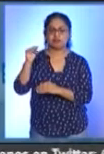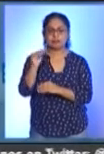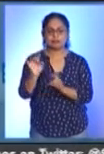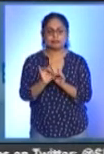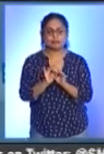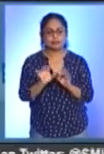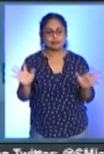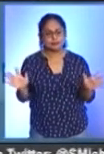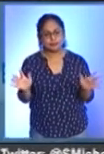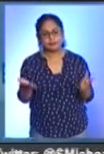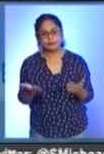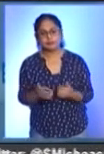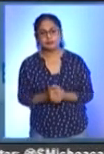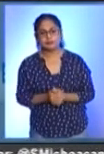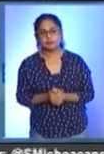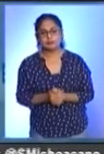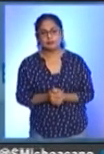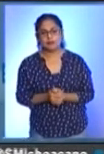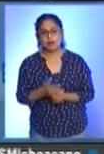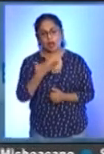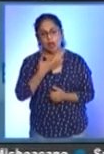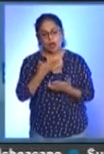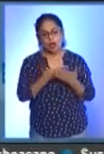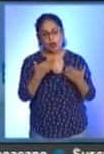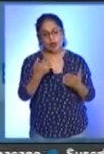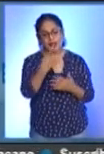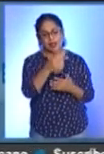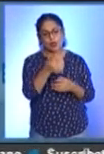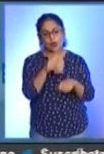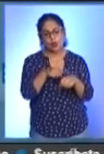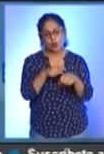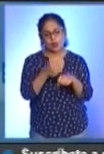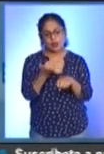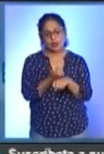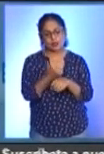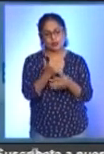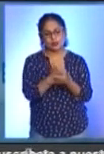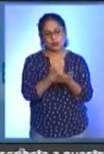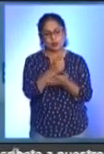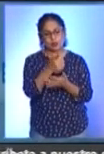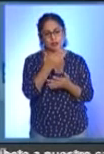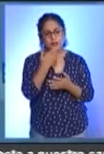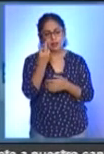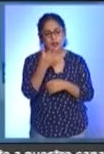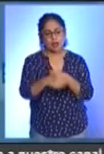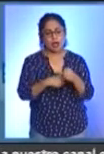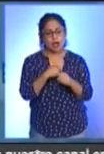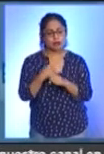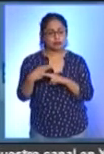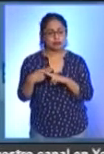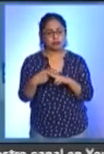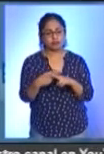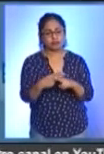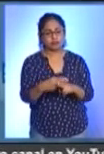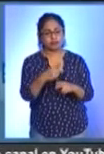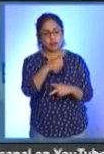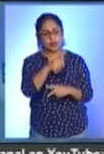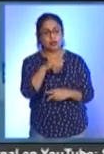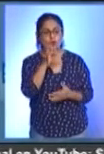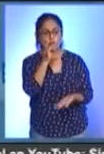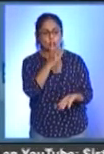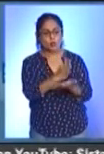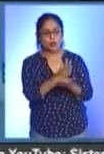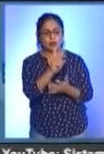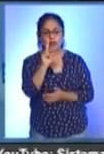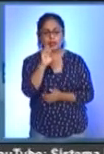salida de Harold Vázquez. En la escuadra amarilla y azul, tenía una carrera de tres años y en la temporada pasada militó con carnet único